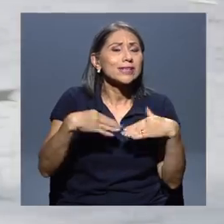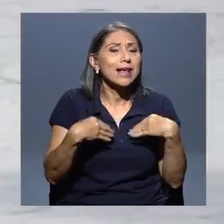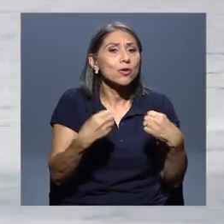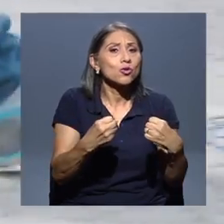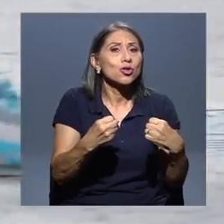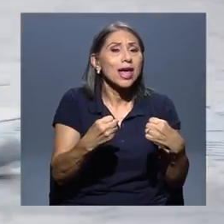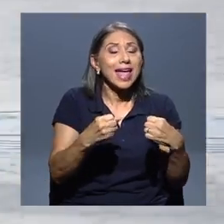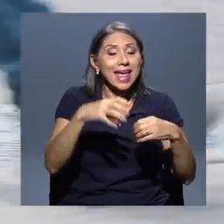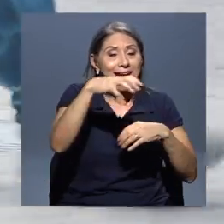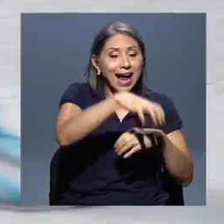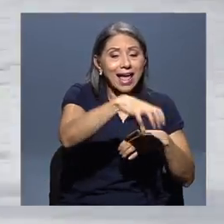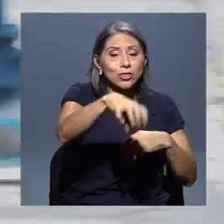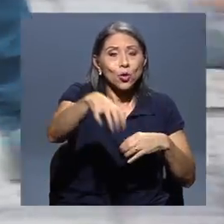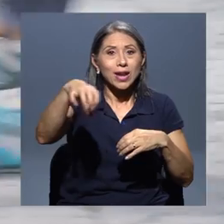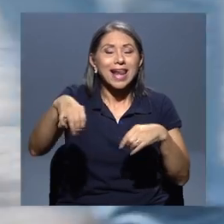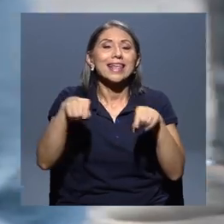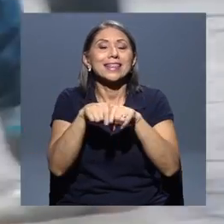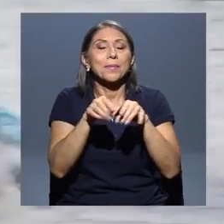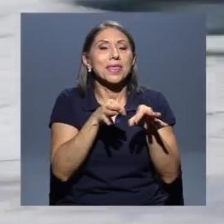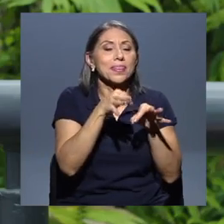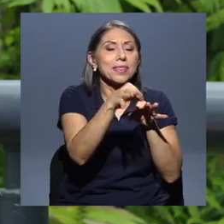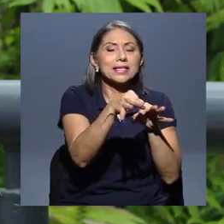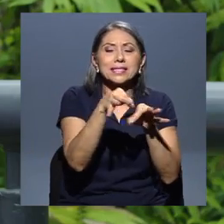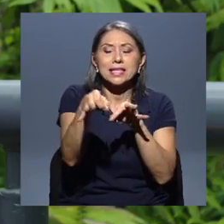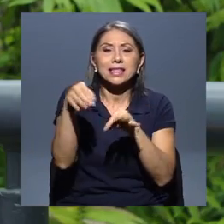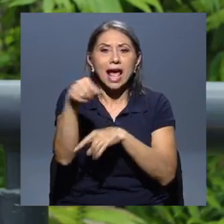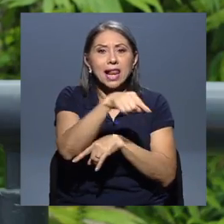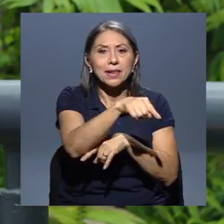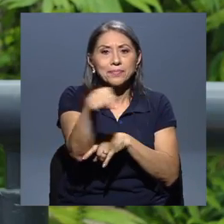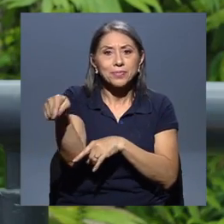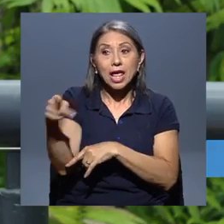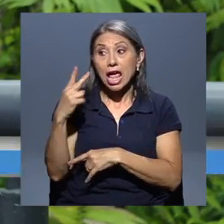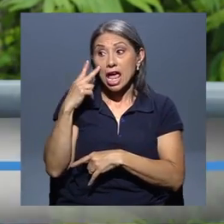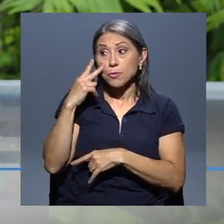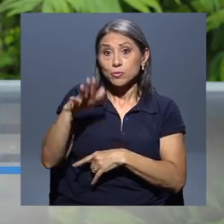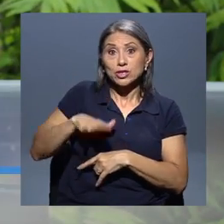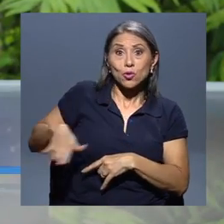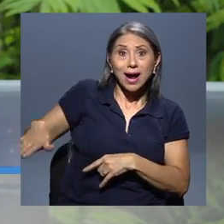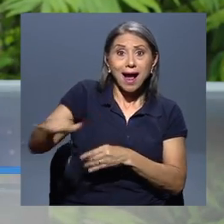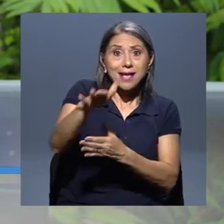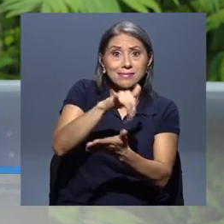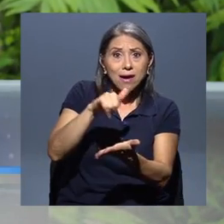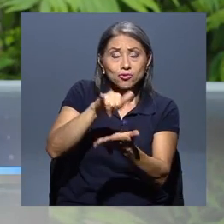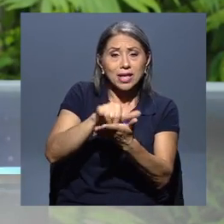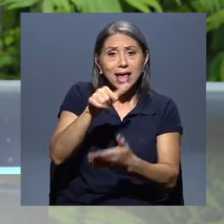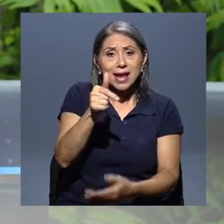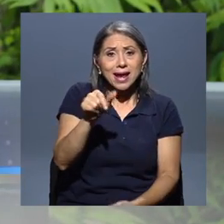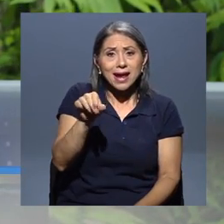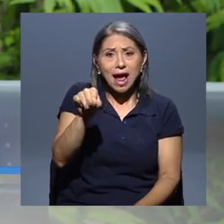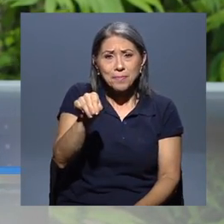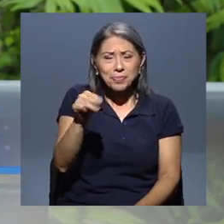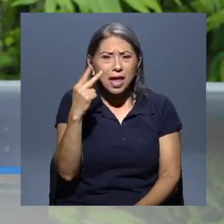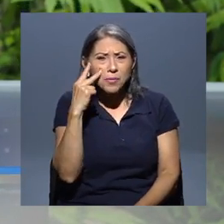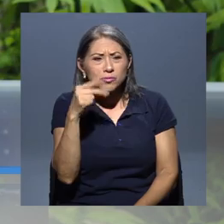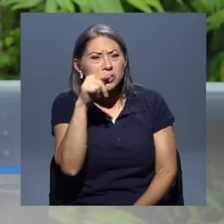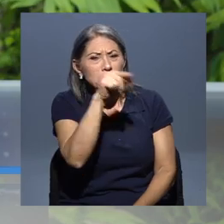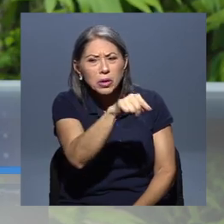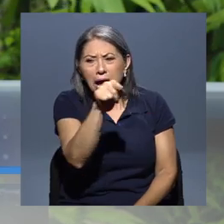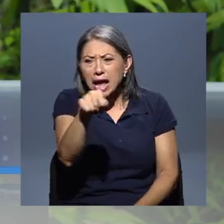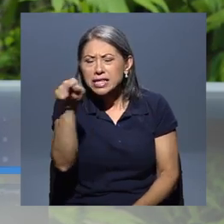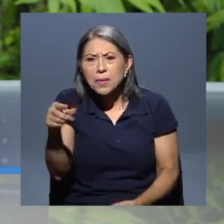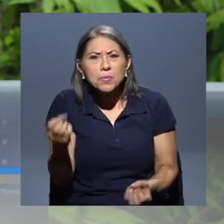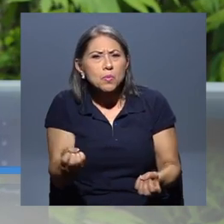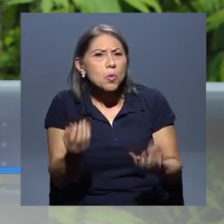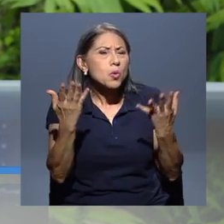Hemos visto algunas unidades territoriales, particularmente aquí en el gran área metropolitana, que tienen mucha población móvil,